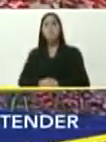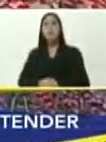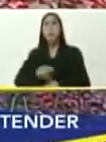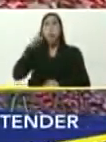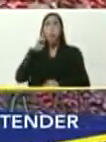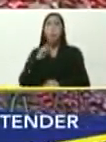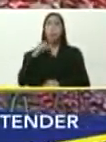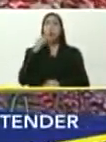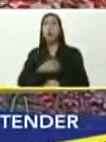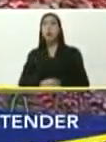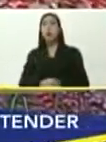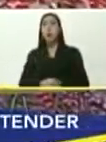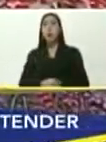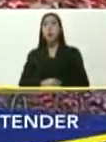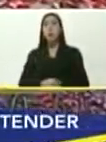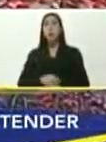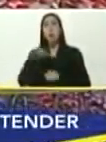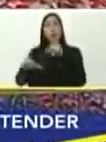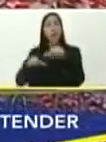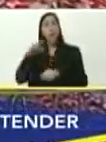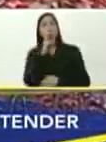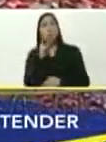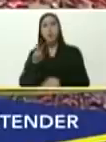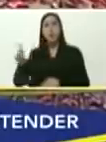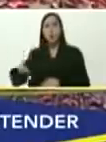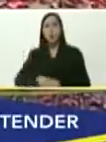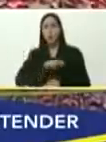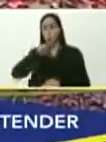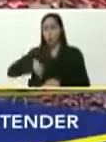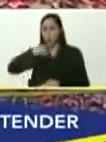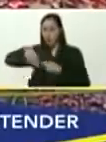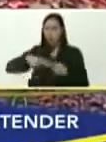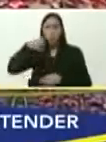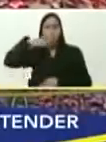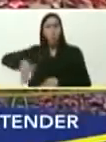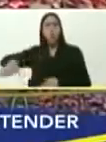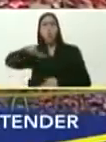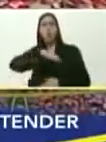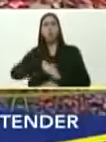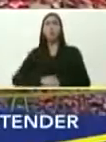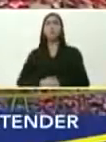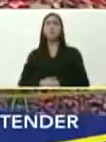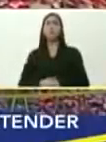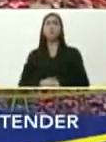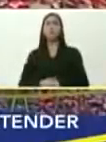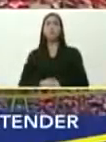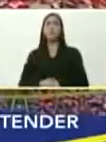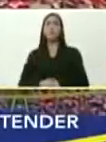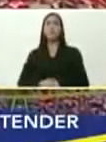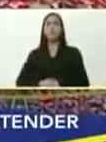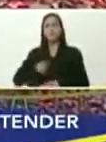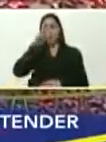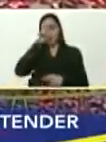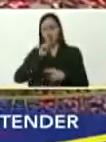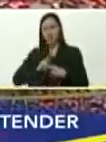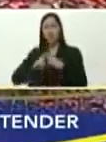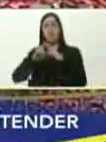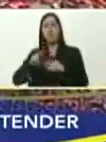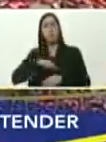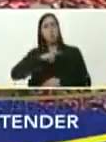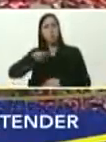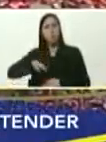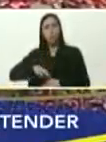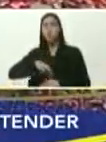socialista, del siglo XXI, nuestra revolución, del pueblo, nuestra revolución, dignidad, nuestra